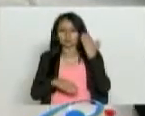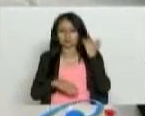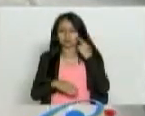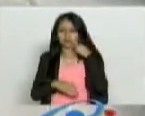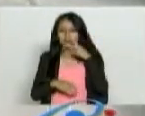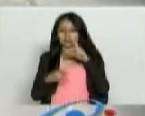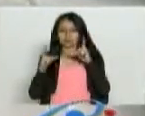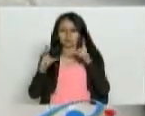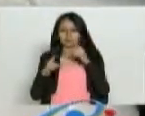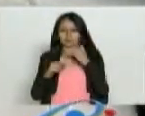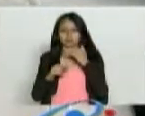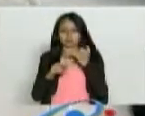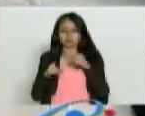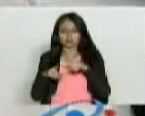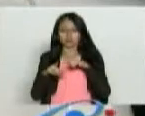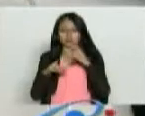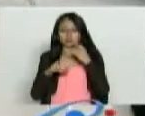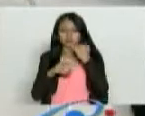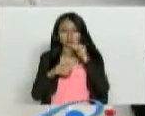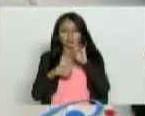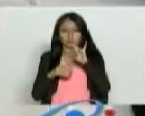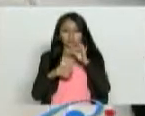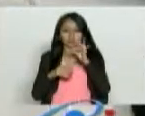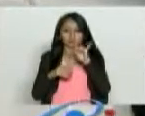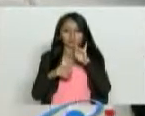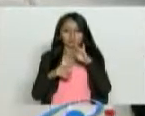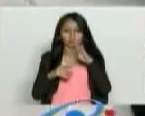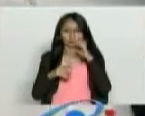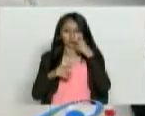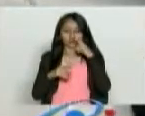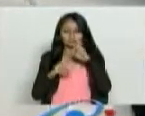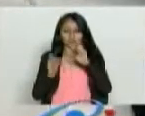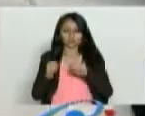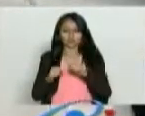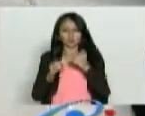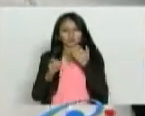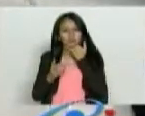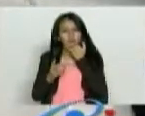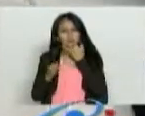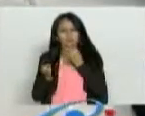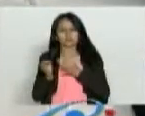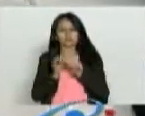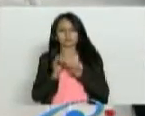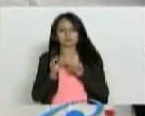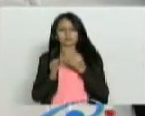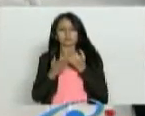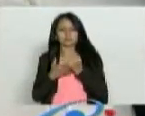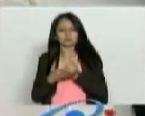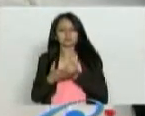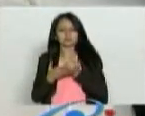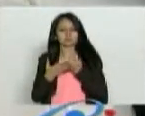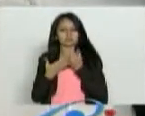televisión y está grabado en YouTube para que lo busquen. Y vamos a hacer algo muy económico pensando